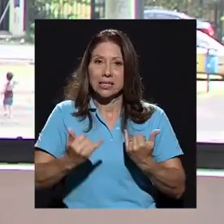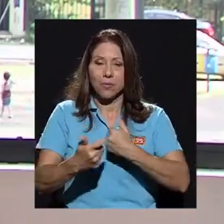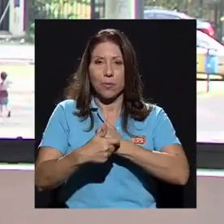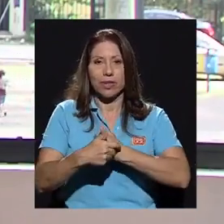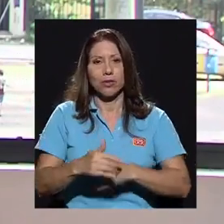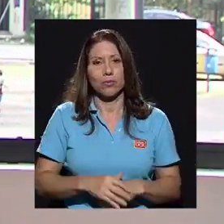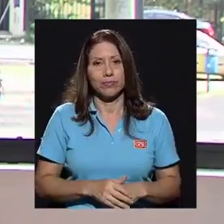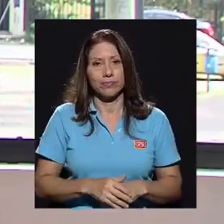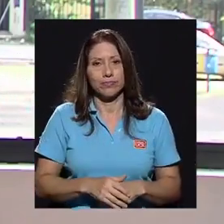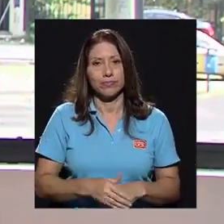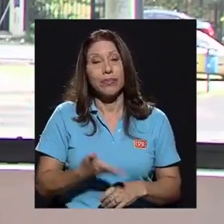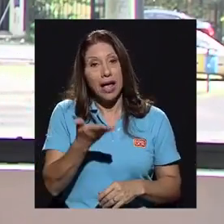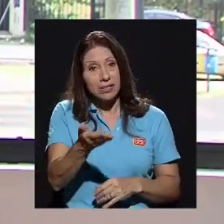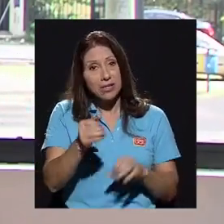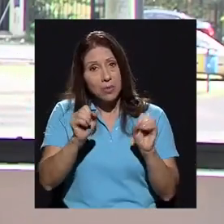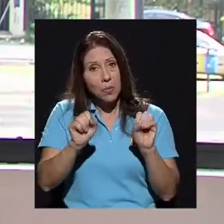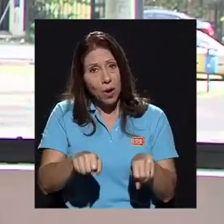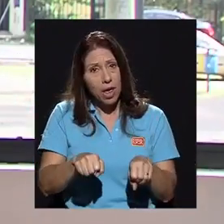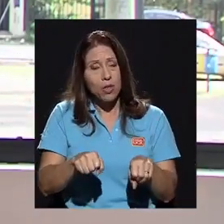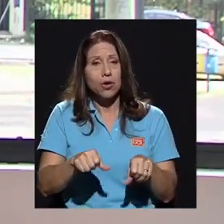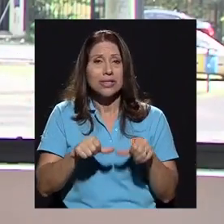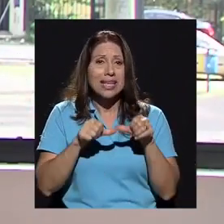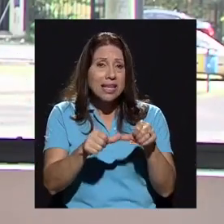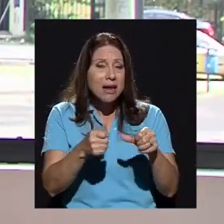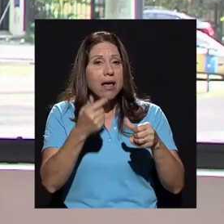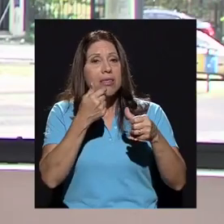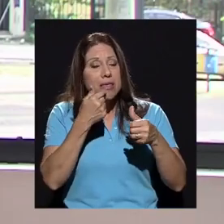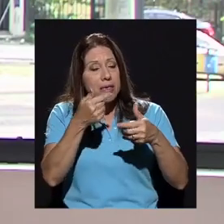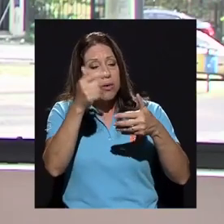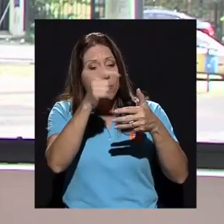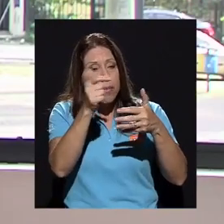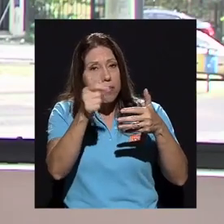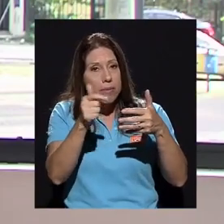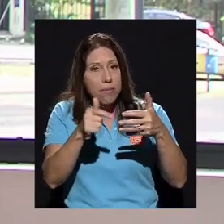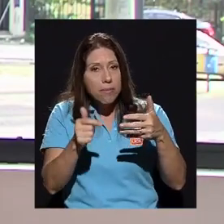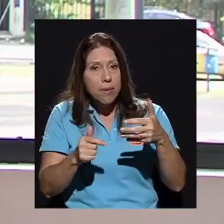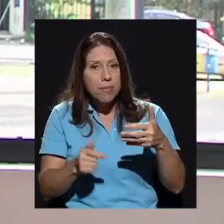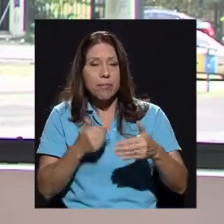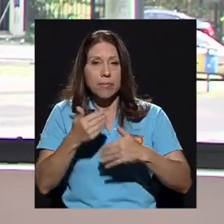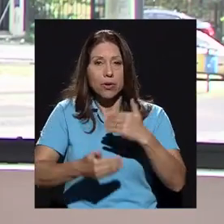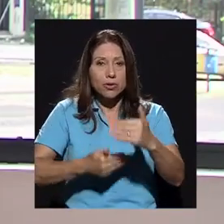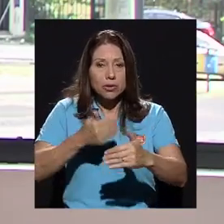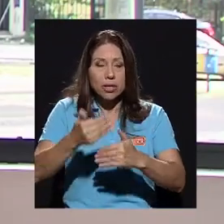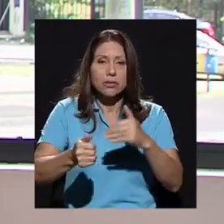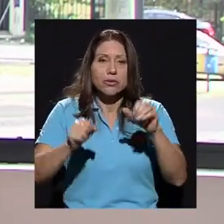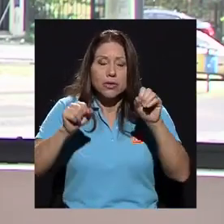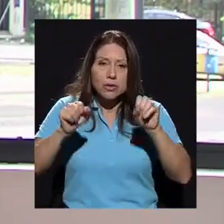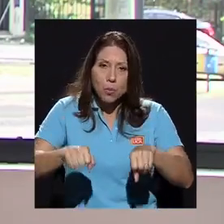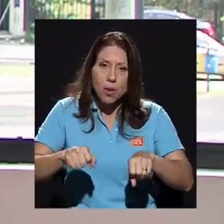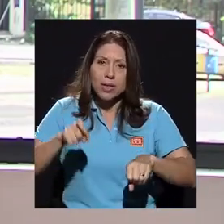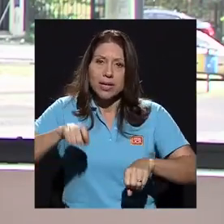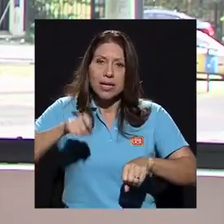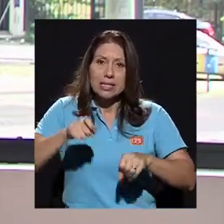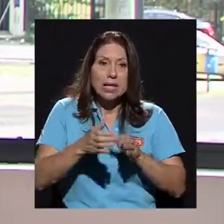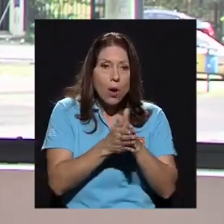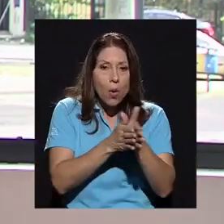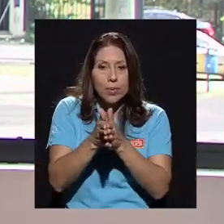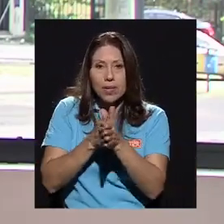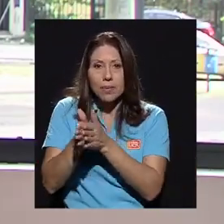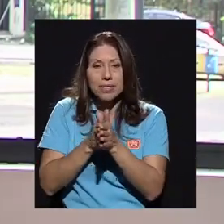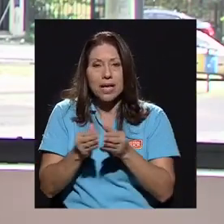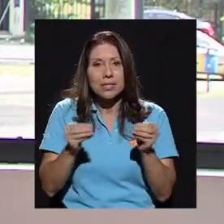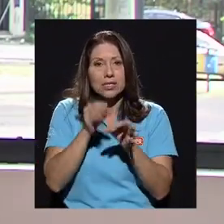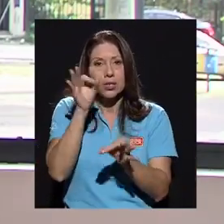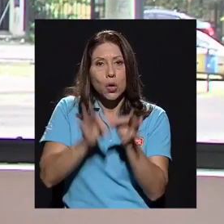en este momento. Así, puedo seguir enumerando varios procesos en donde sí se puede requerir optimización de